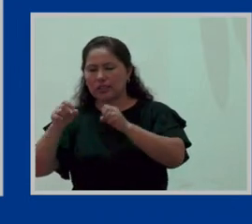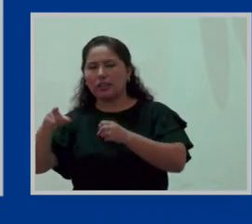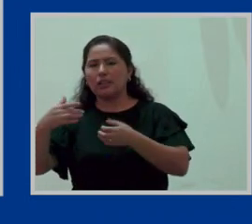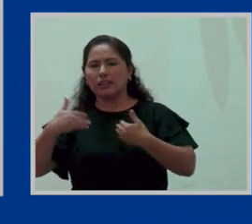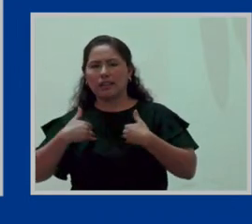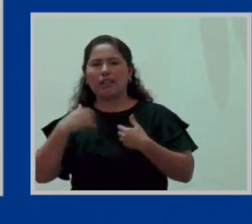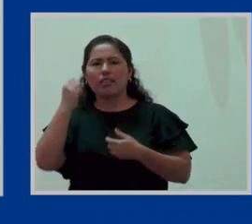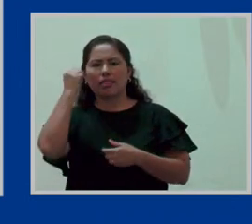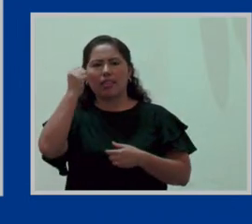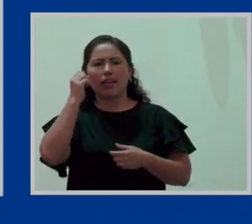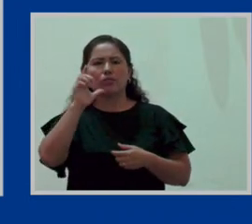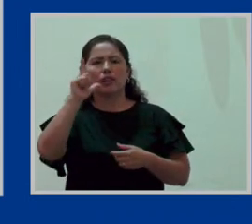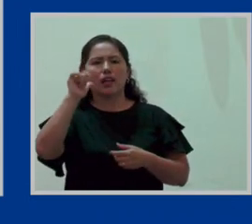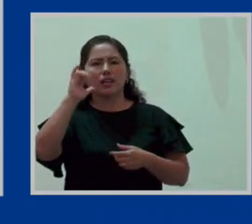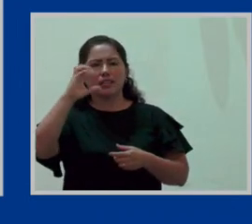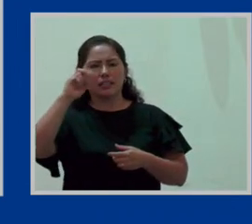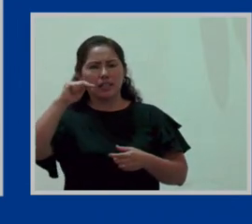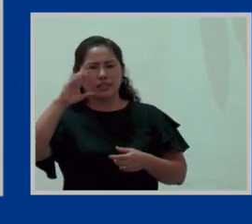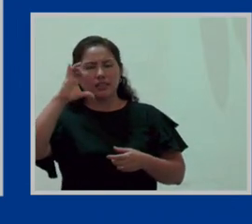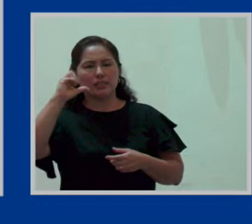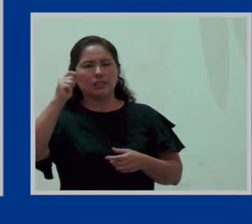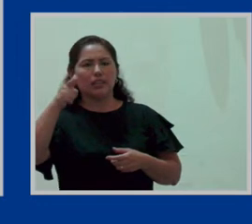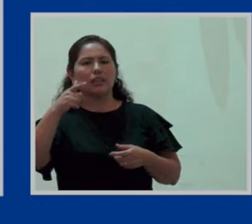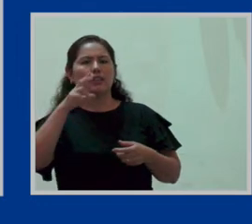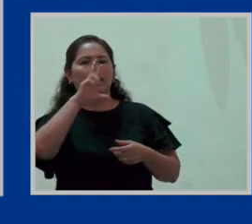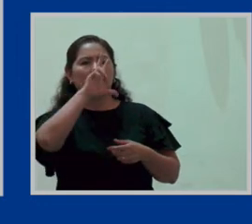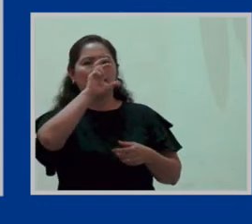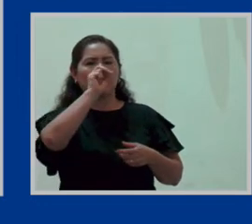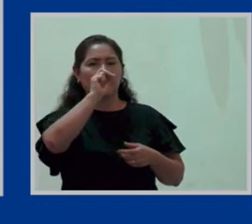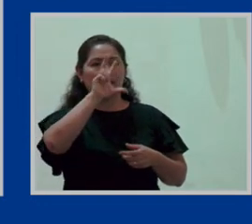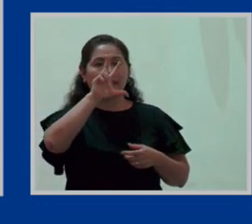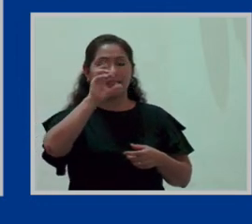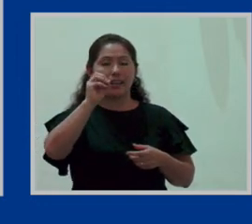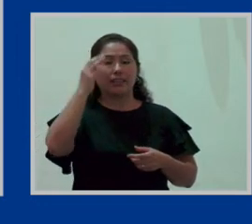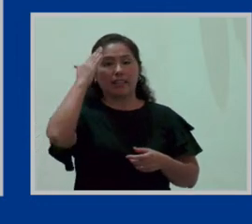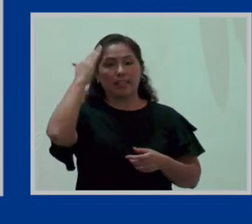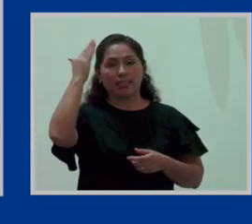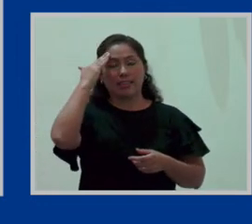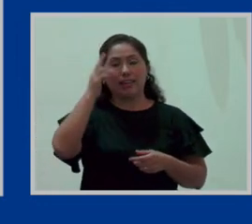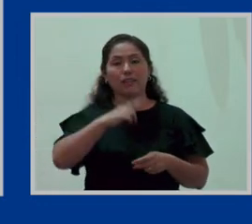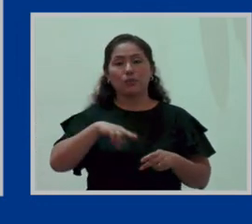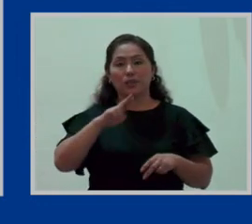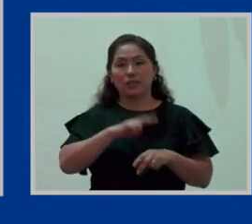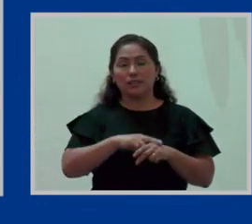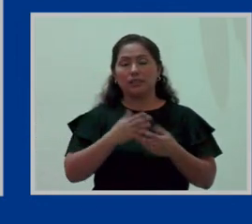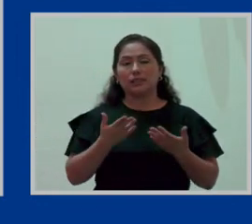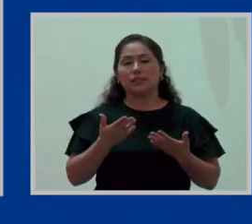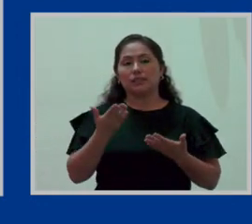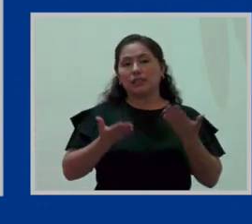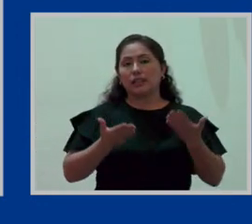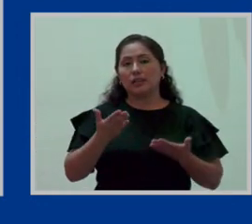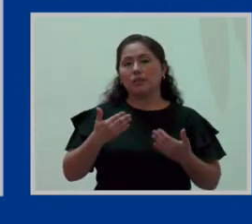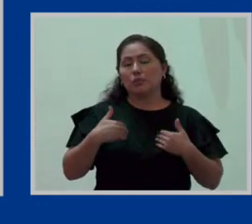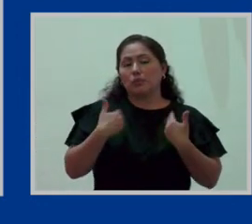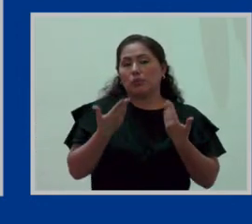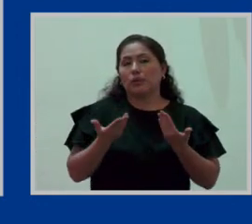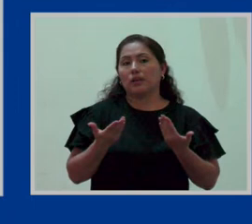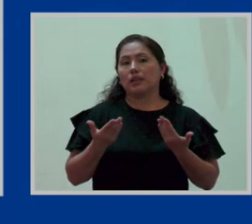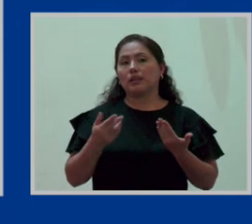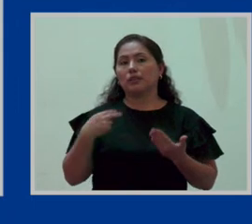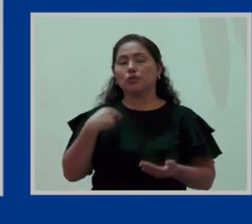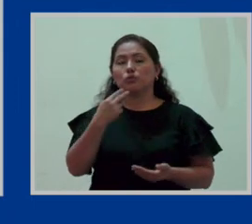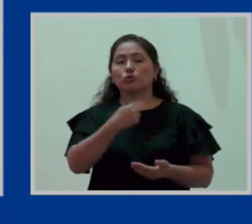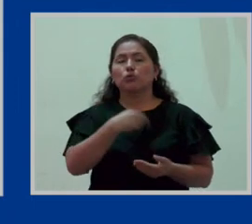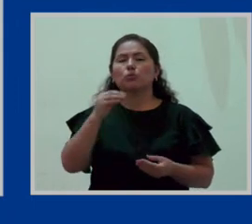licencia con goce de haber por 30 días naturales. ¿Bien? Puedes caer en debate de repente de alguno de